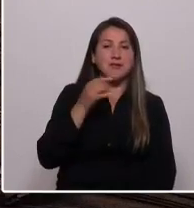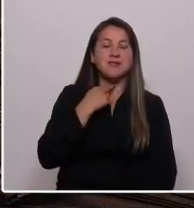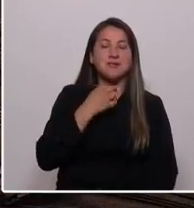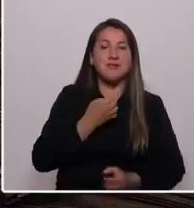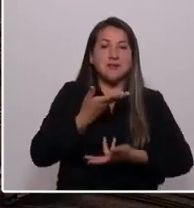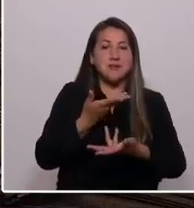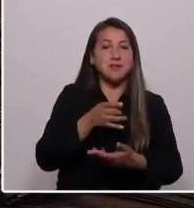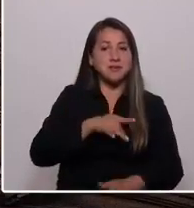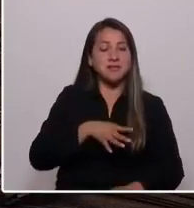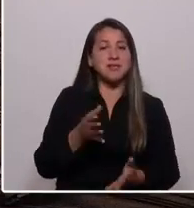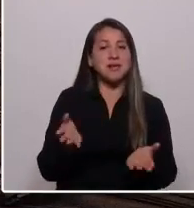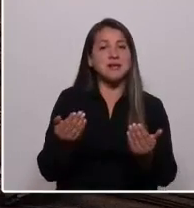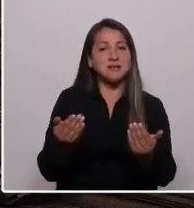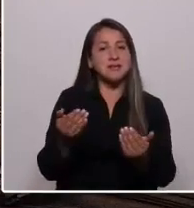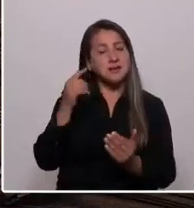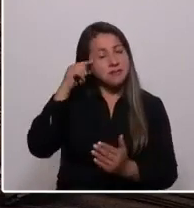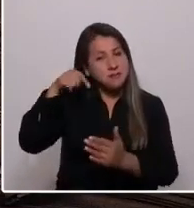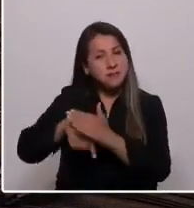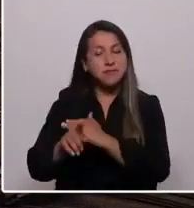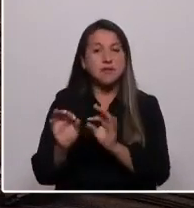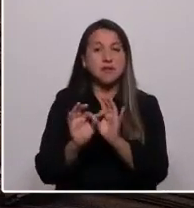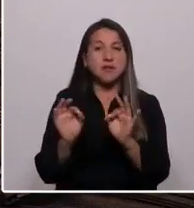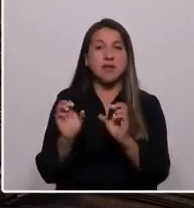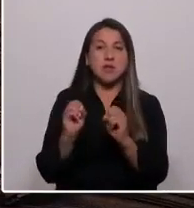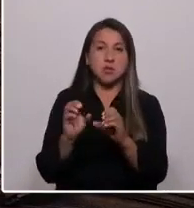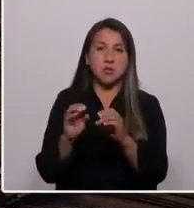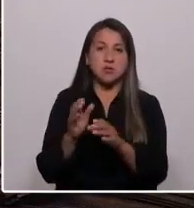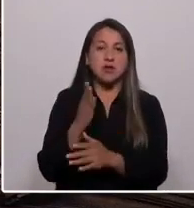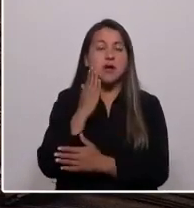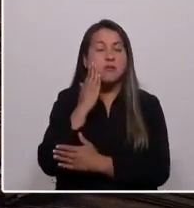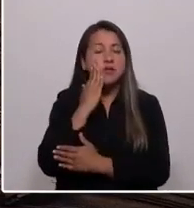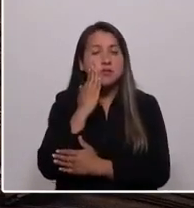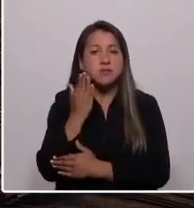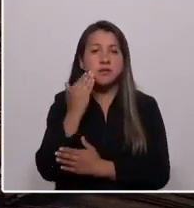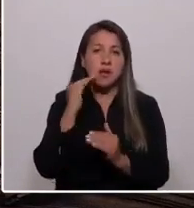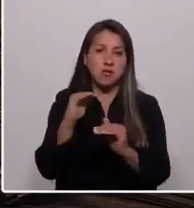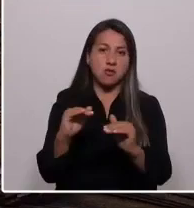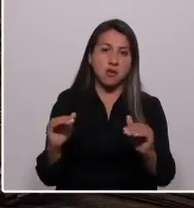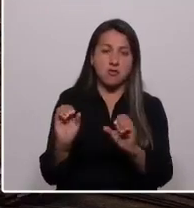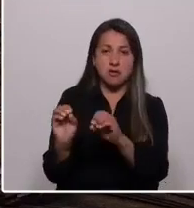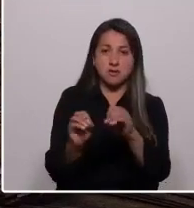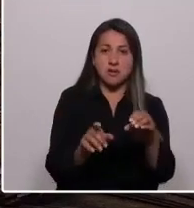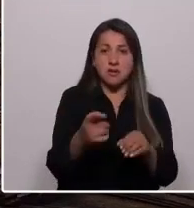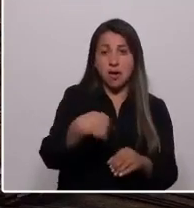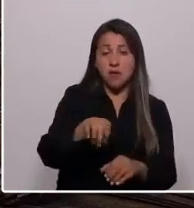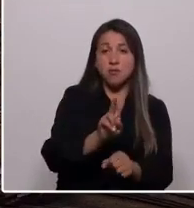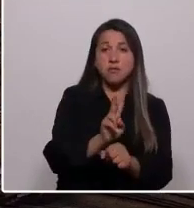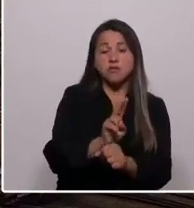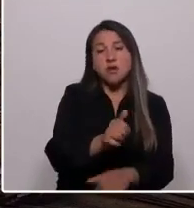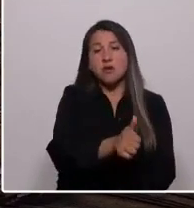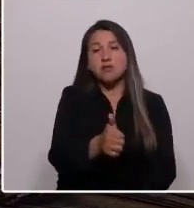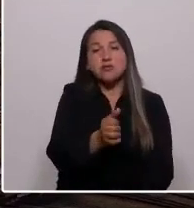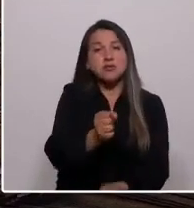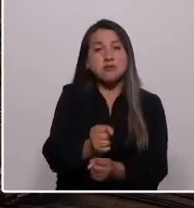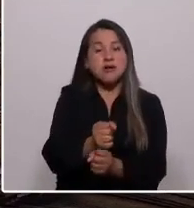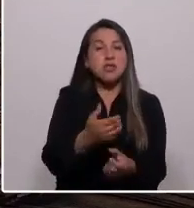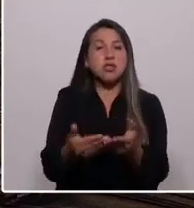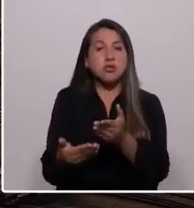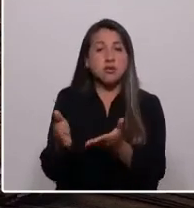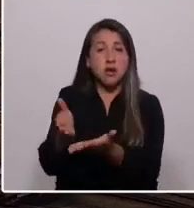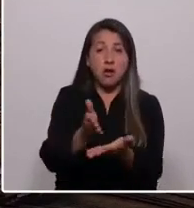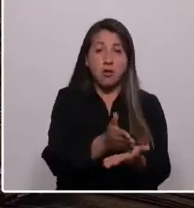Chile necesita refundar su educación, necesita tratar amorosamente a sus niñas, a sus profes, a todos quienes trabajan en las escuelas.